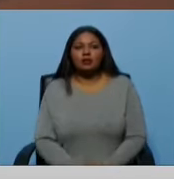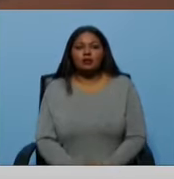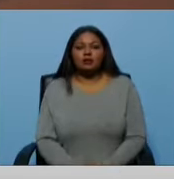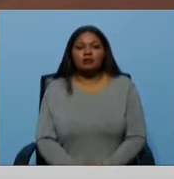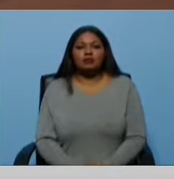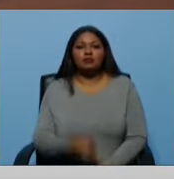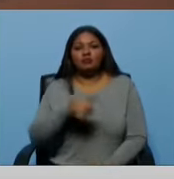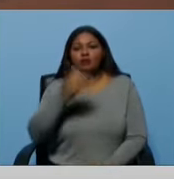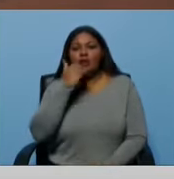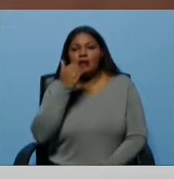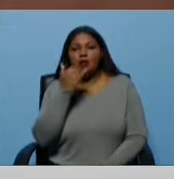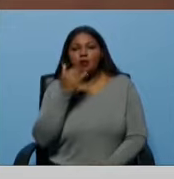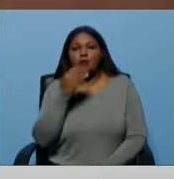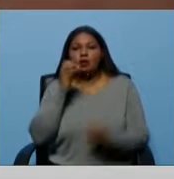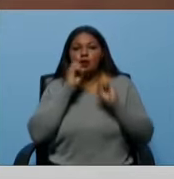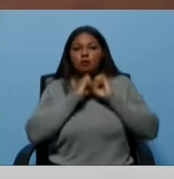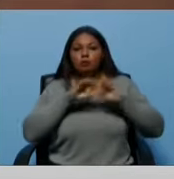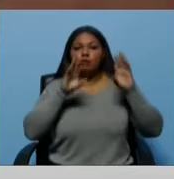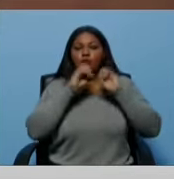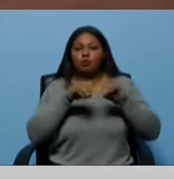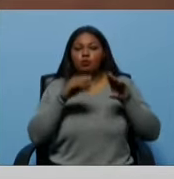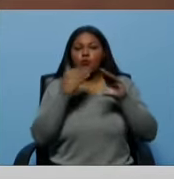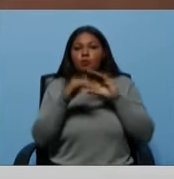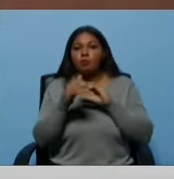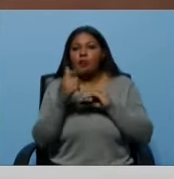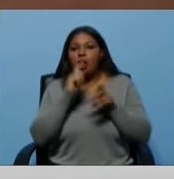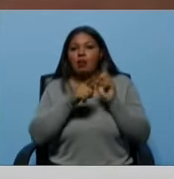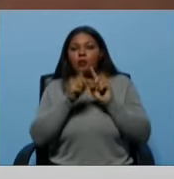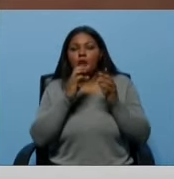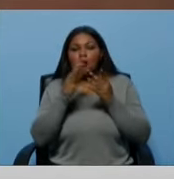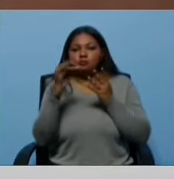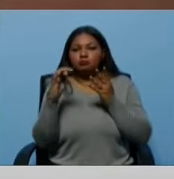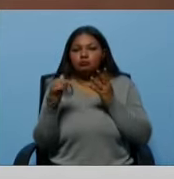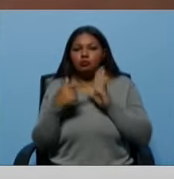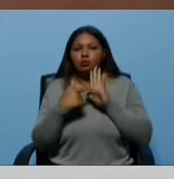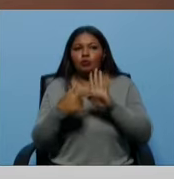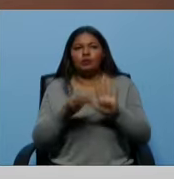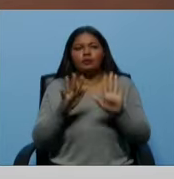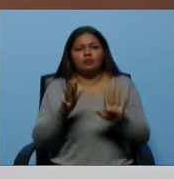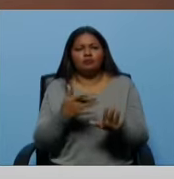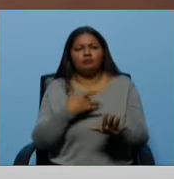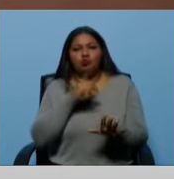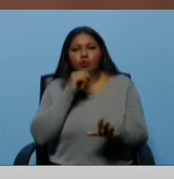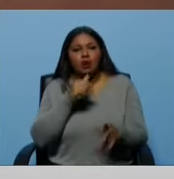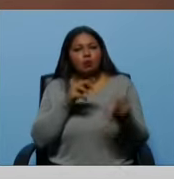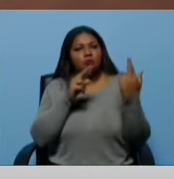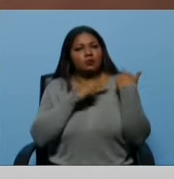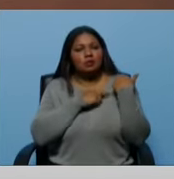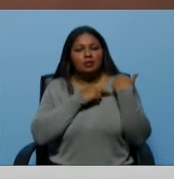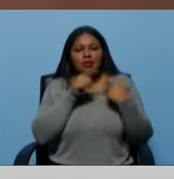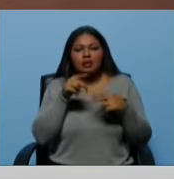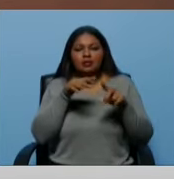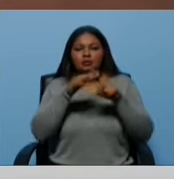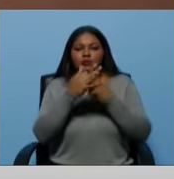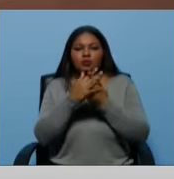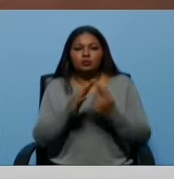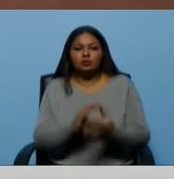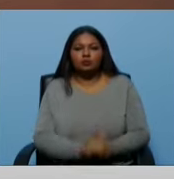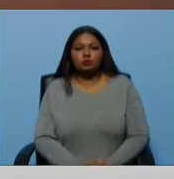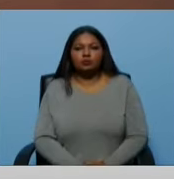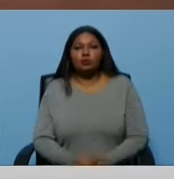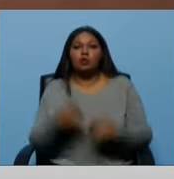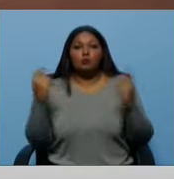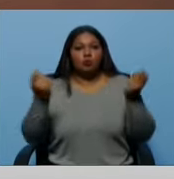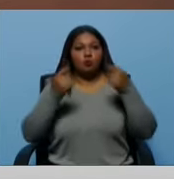algo que rodaron por allí, algunas cuentas, ¿no? Qué manera tan irresponsable de, después de promover